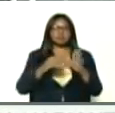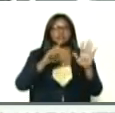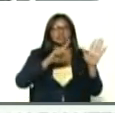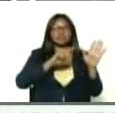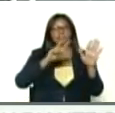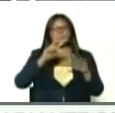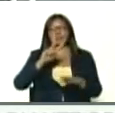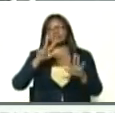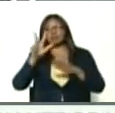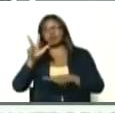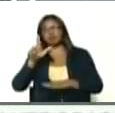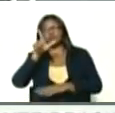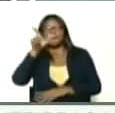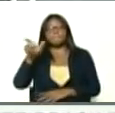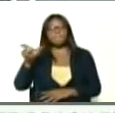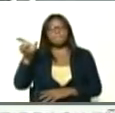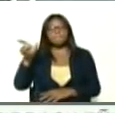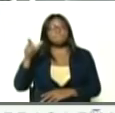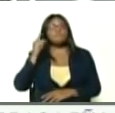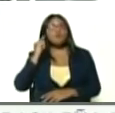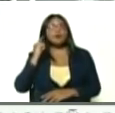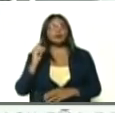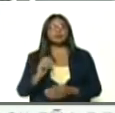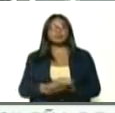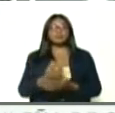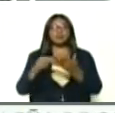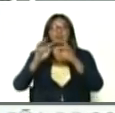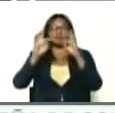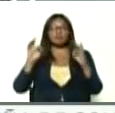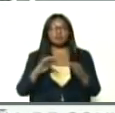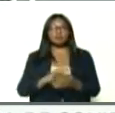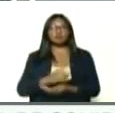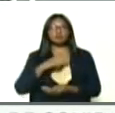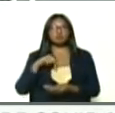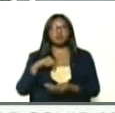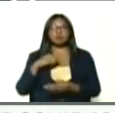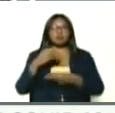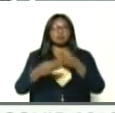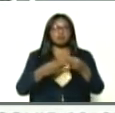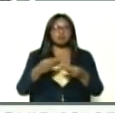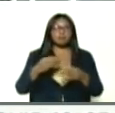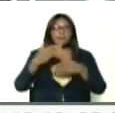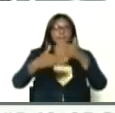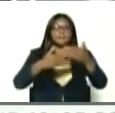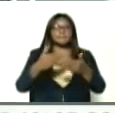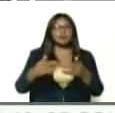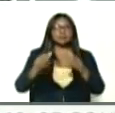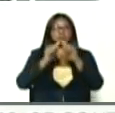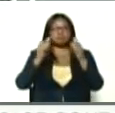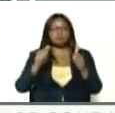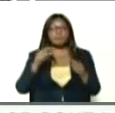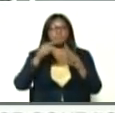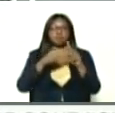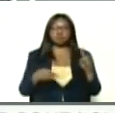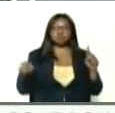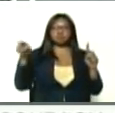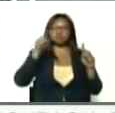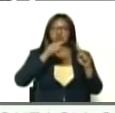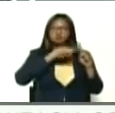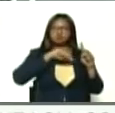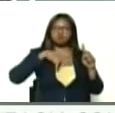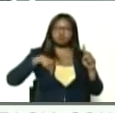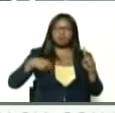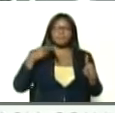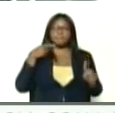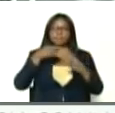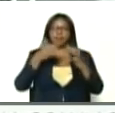mujeres, entre otras, posturas, que, mediante la estrategia, punto y círculo, van a llevar,